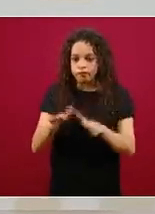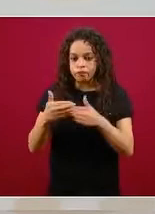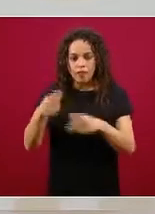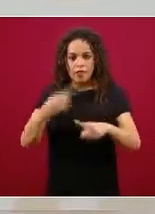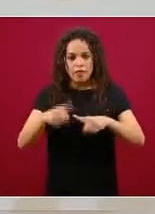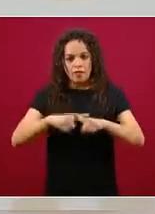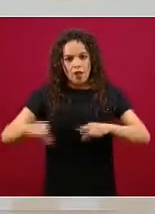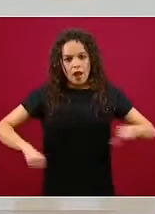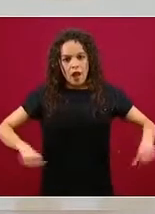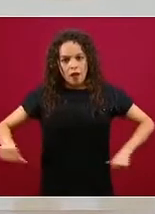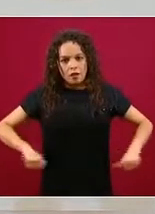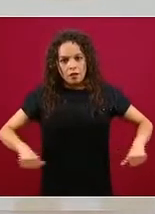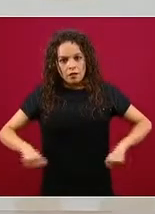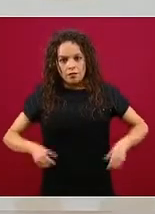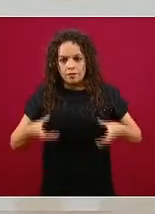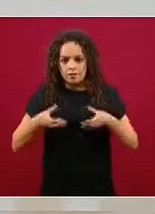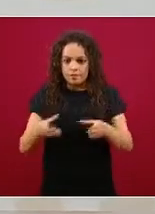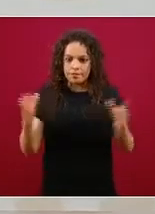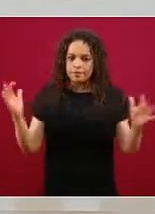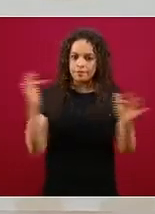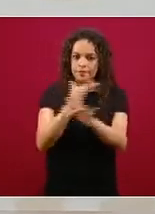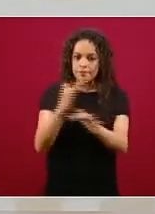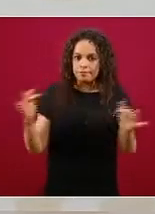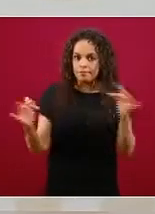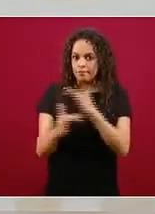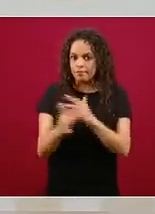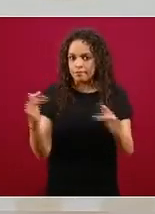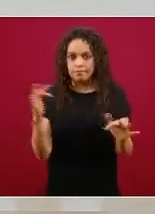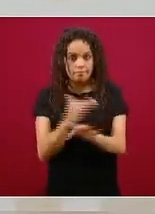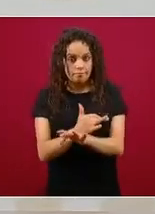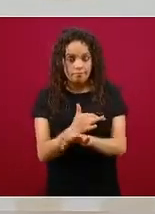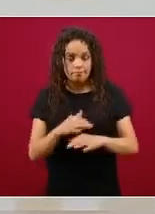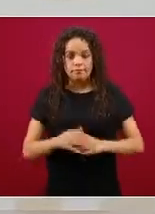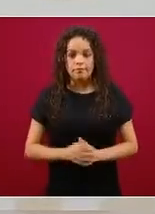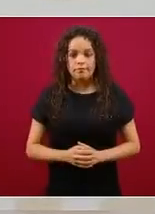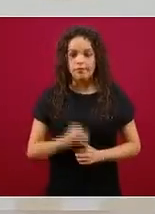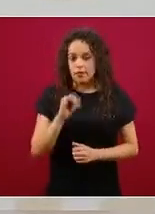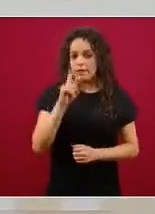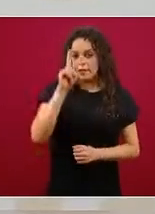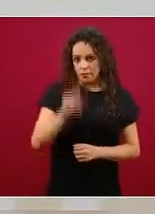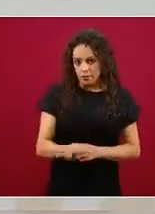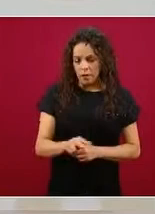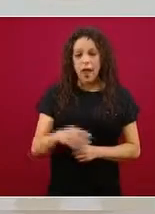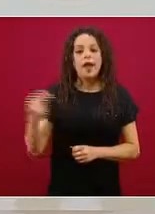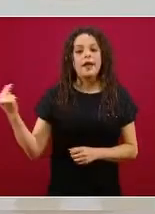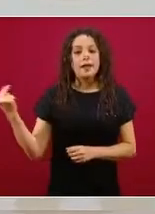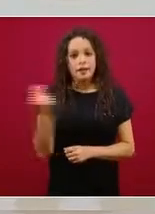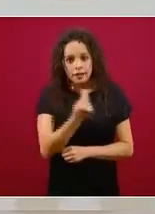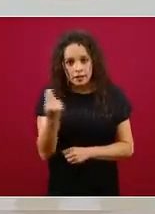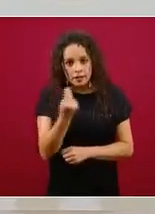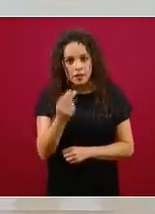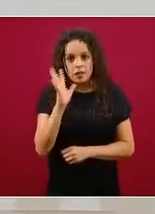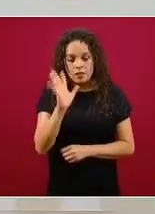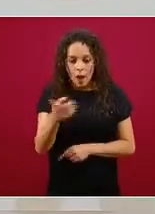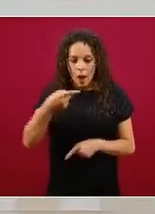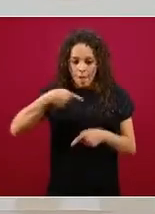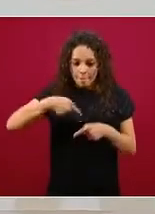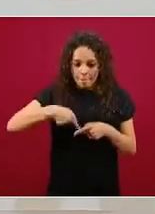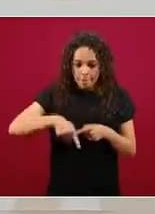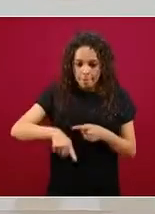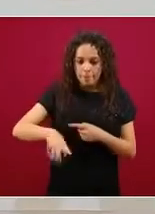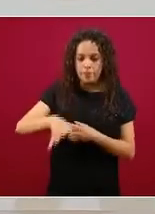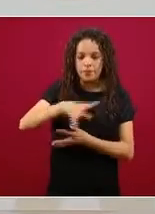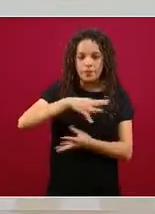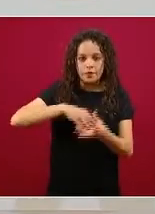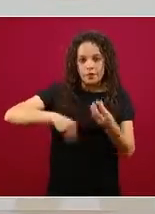actividades en las que nos congregamos no hay duda que necesitamos empezar a recuperar como país al